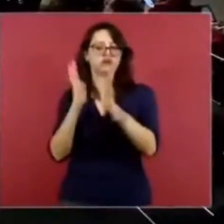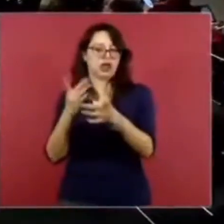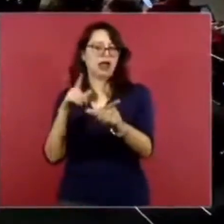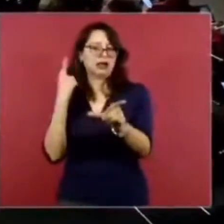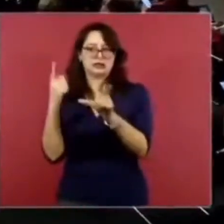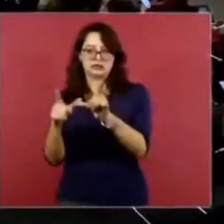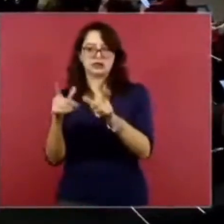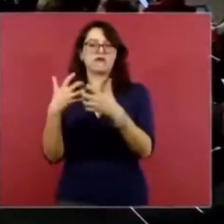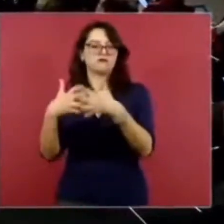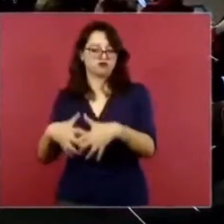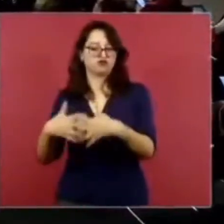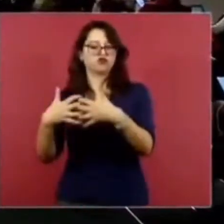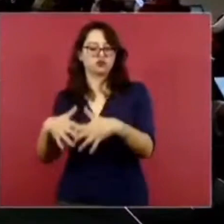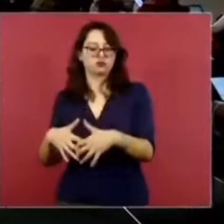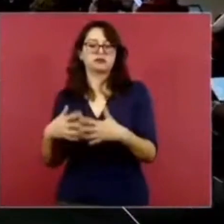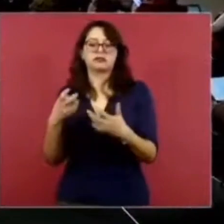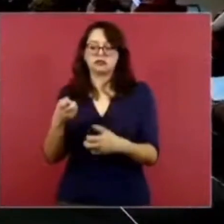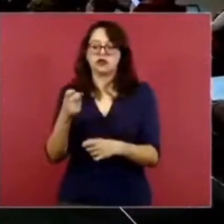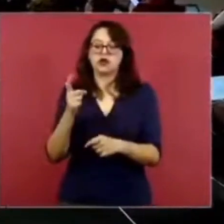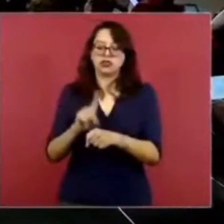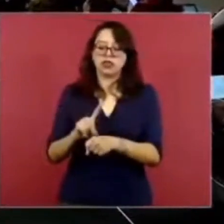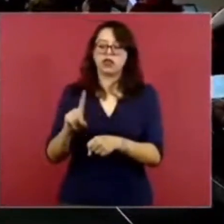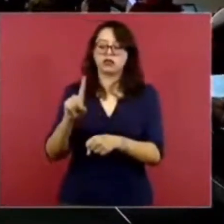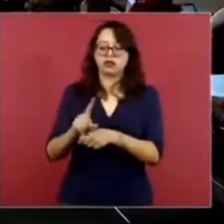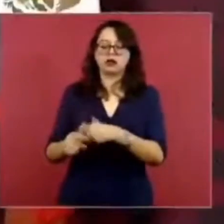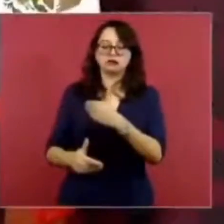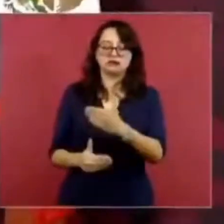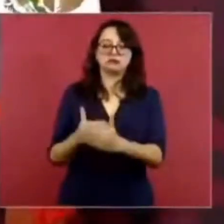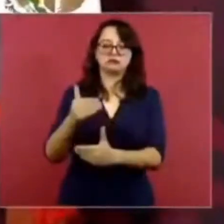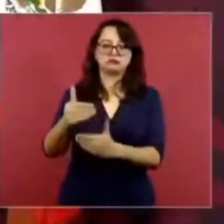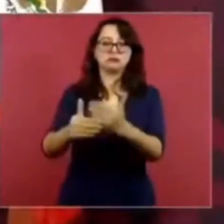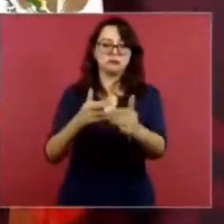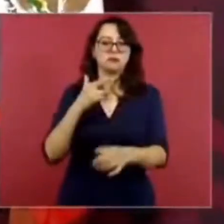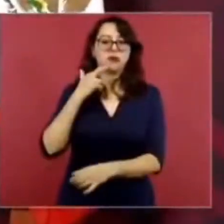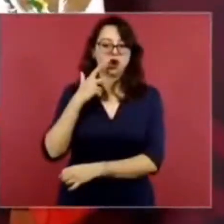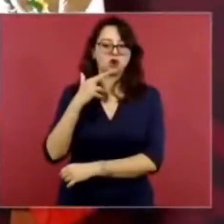Sí, entonces diario vamos a estar viendo cómo avanzamos.